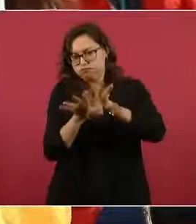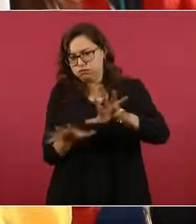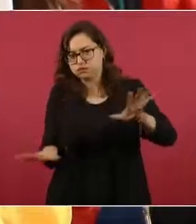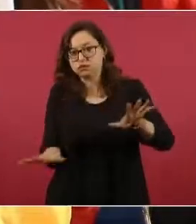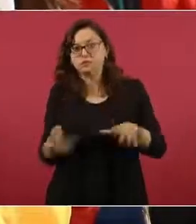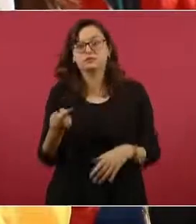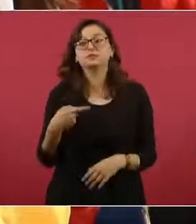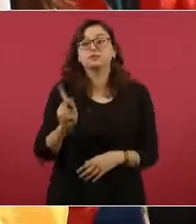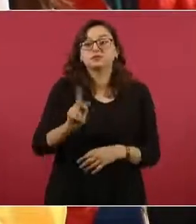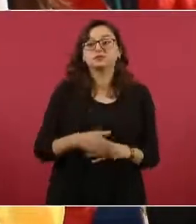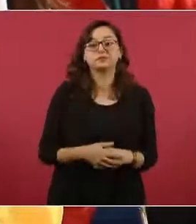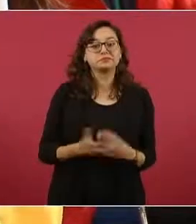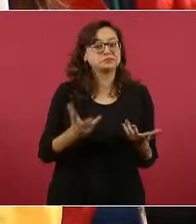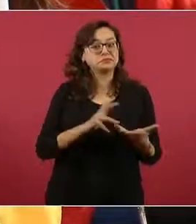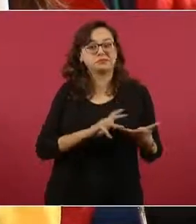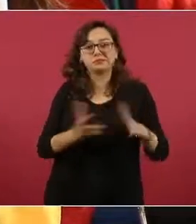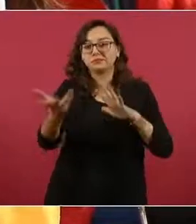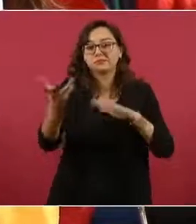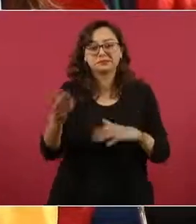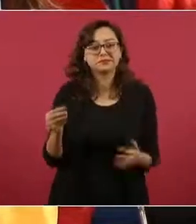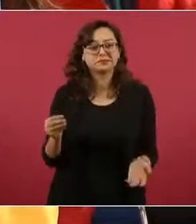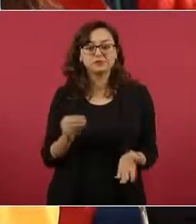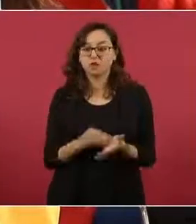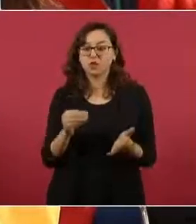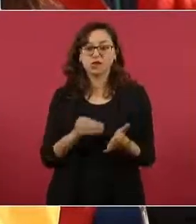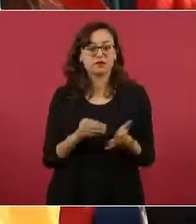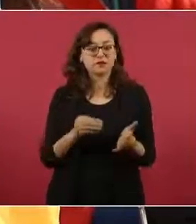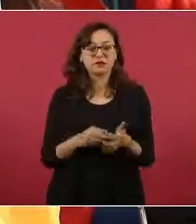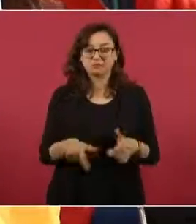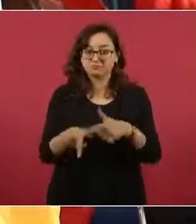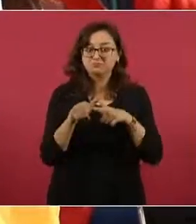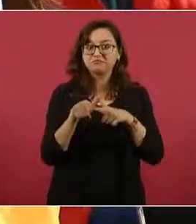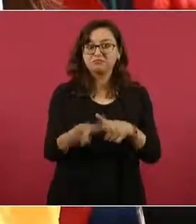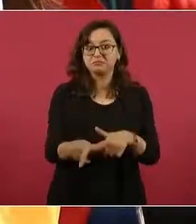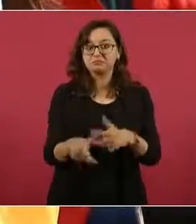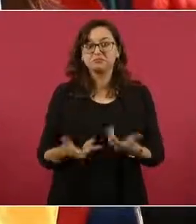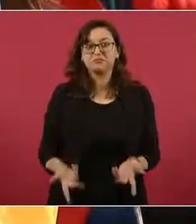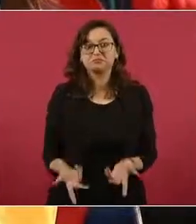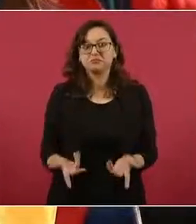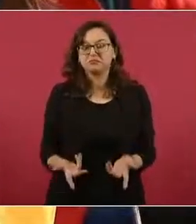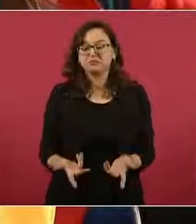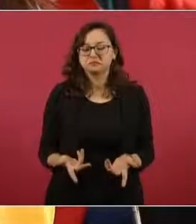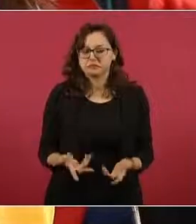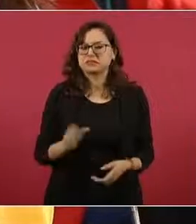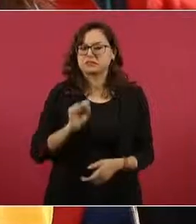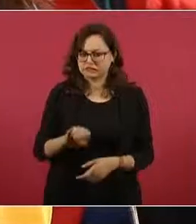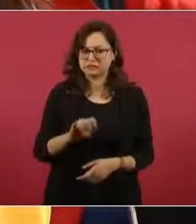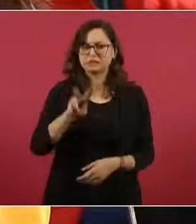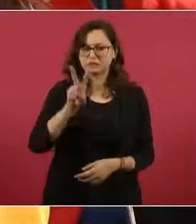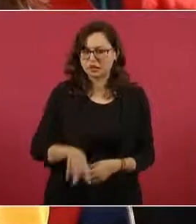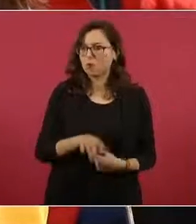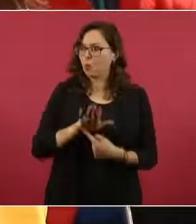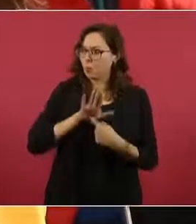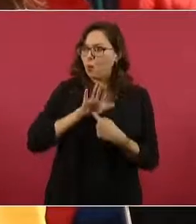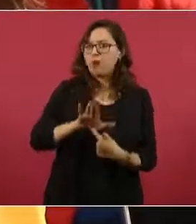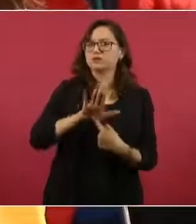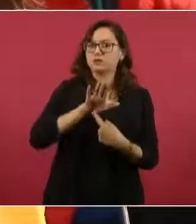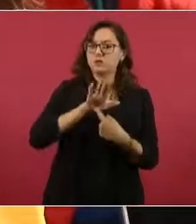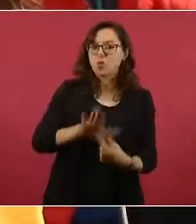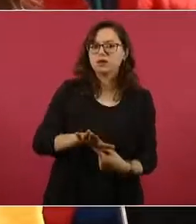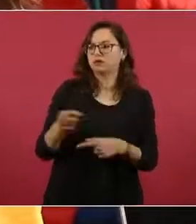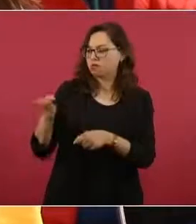Puede haber un debate sobre la interpretación de las cifras y el compartido de las cifras, pero los delitos de alto impacto están presentes todos los días en